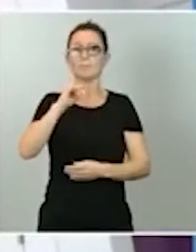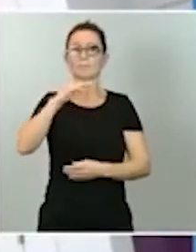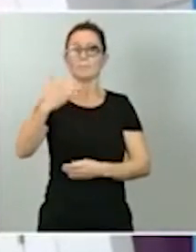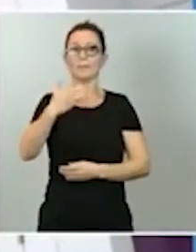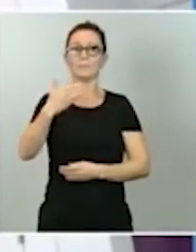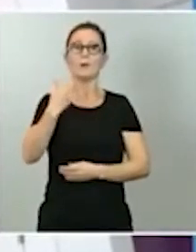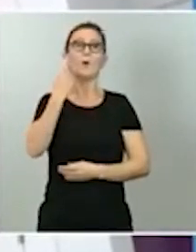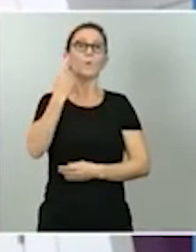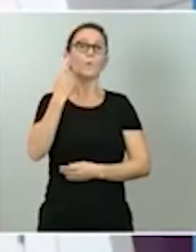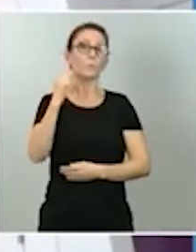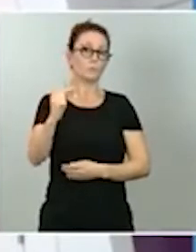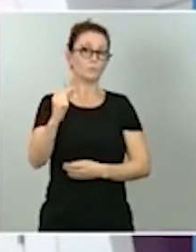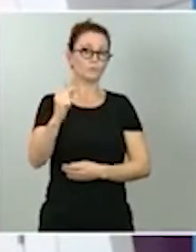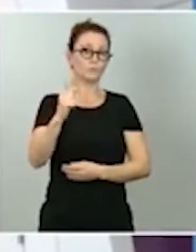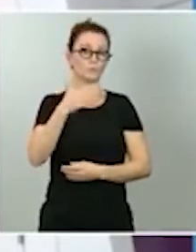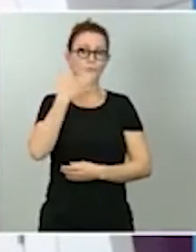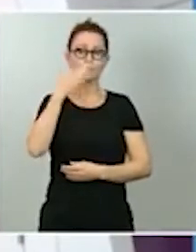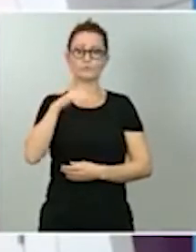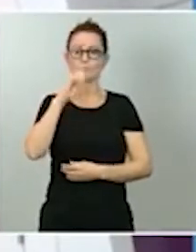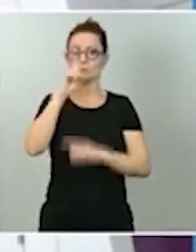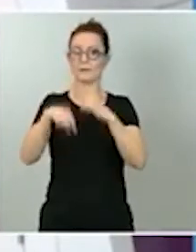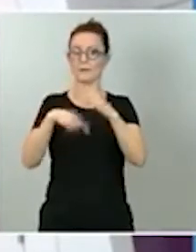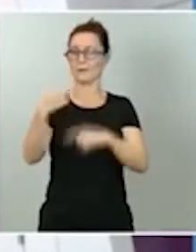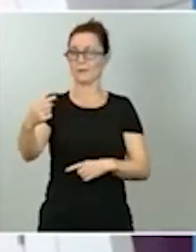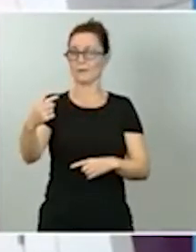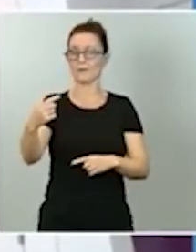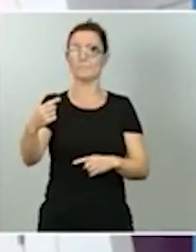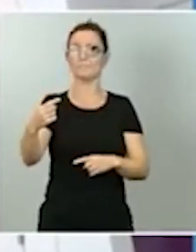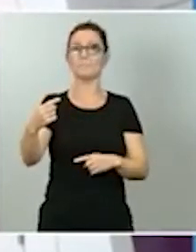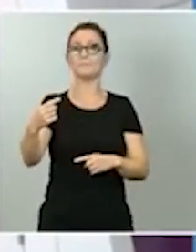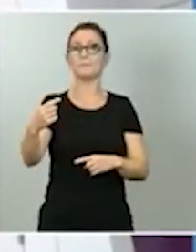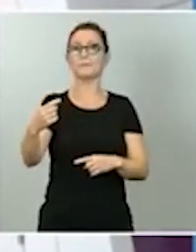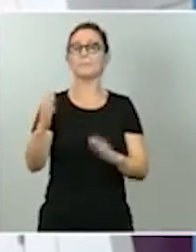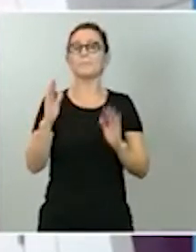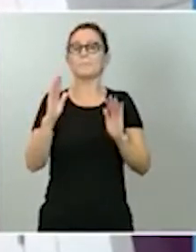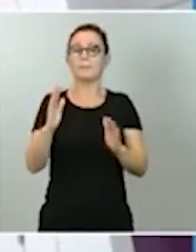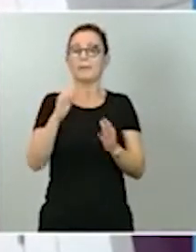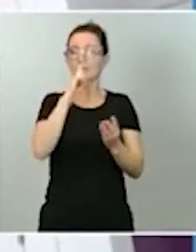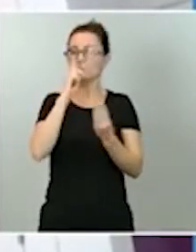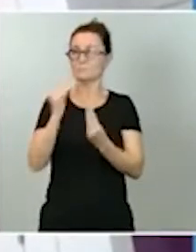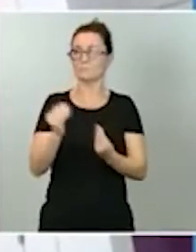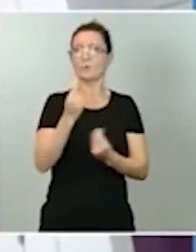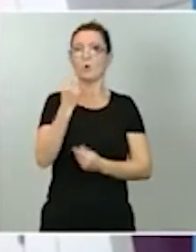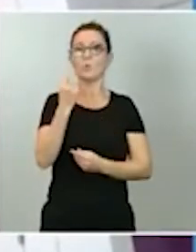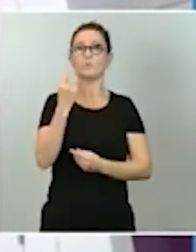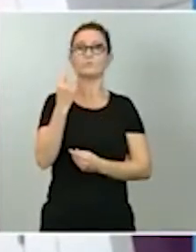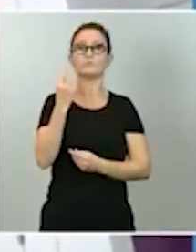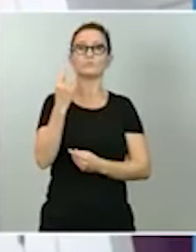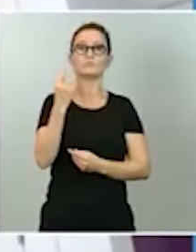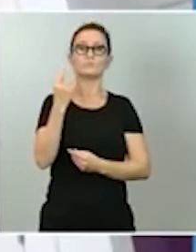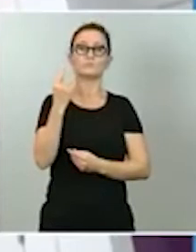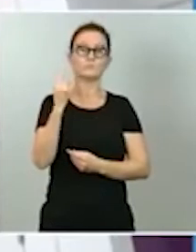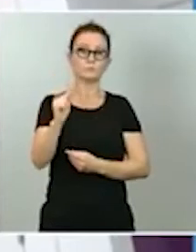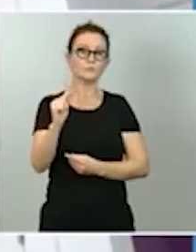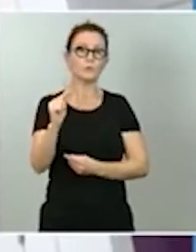viene. Yo no sé si esta previsión de un punto tendría reflejo en las previsiones de IPC,